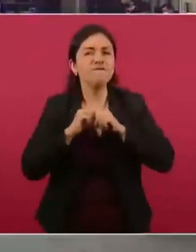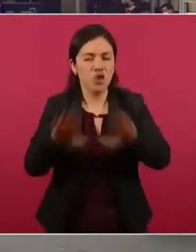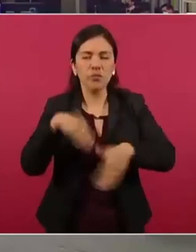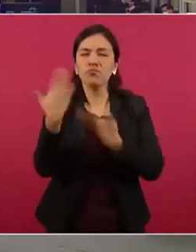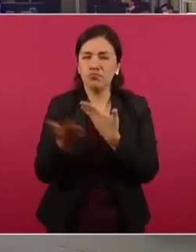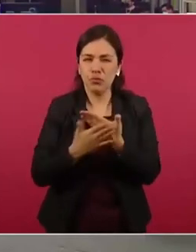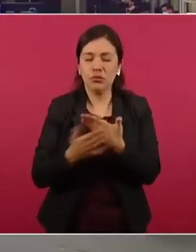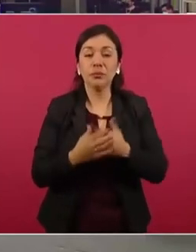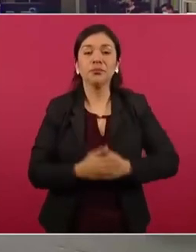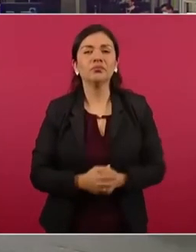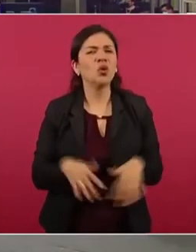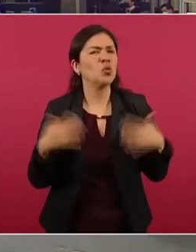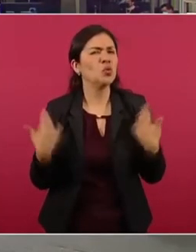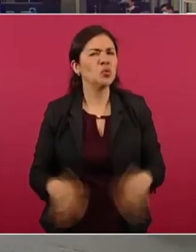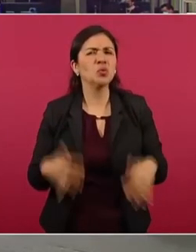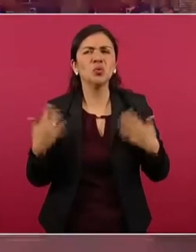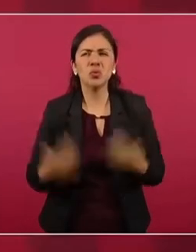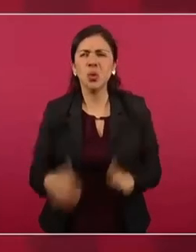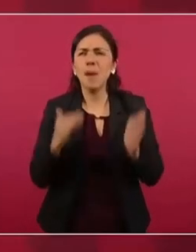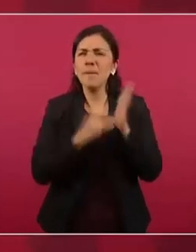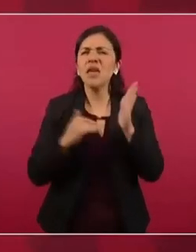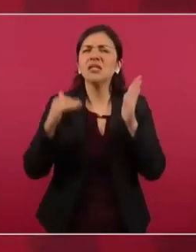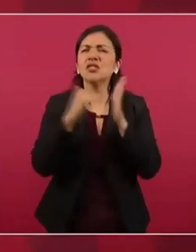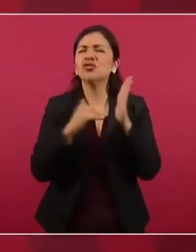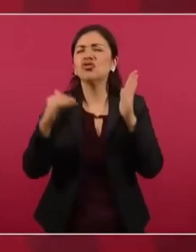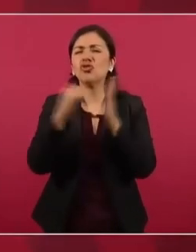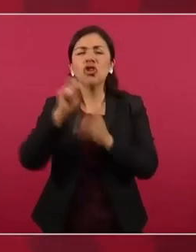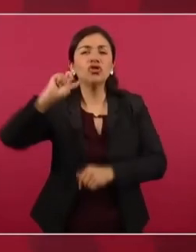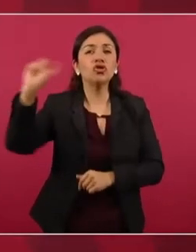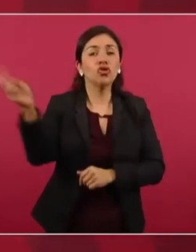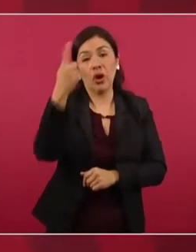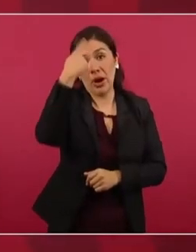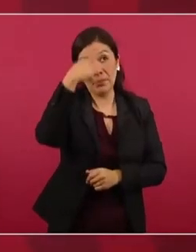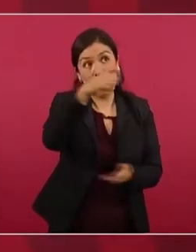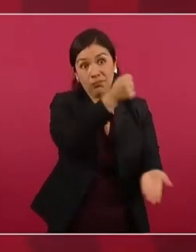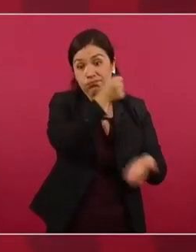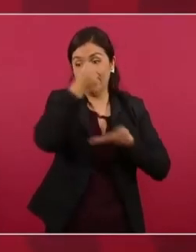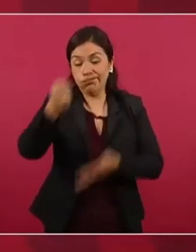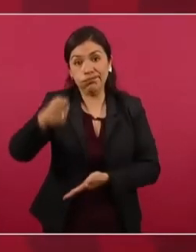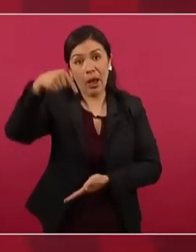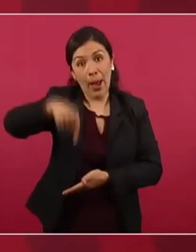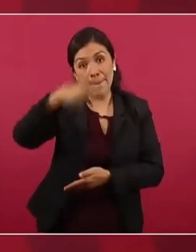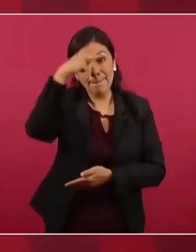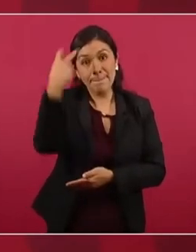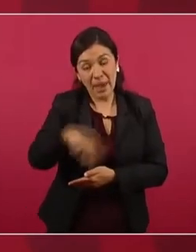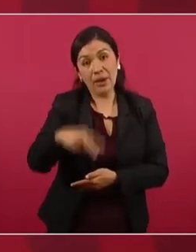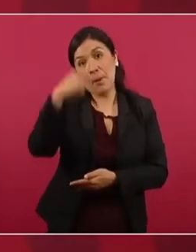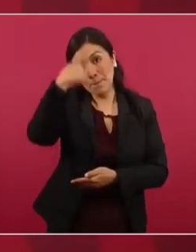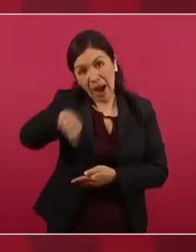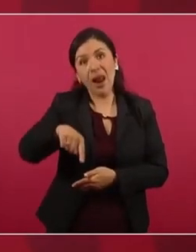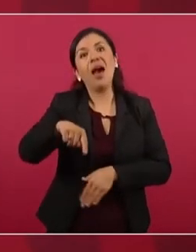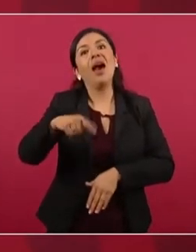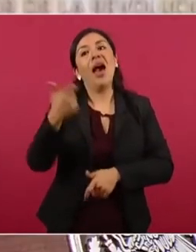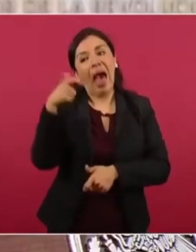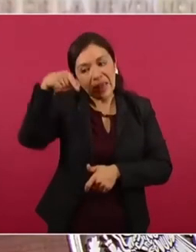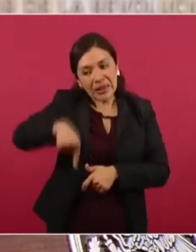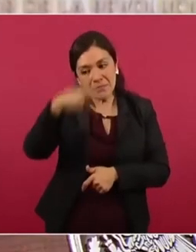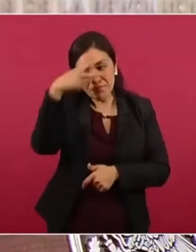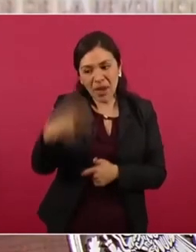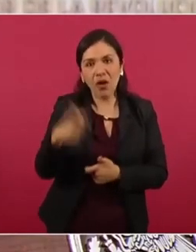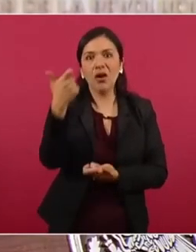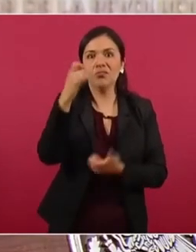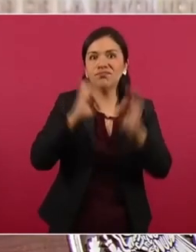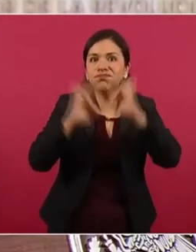Gracias. que de millones de dólares de inversión para la reactivación de la economía y para la creación de